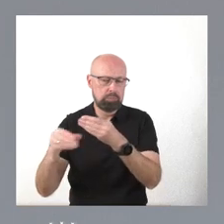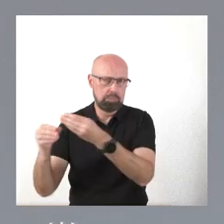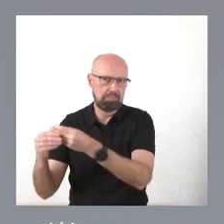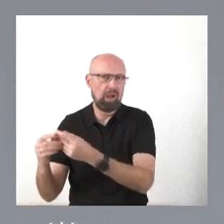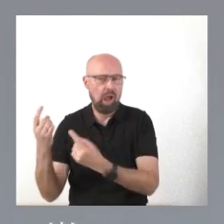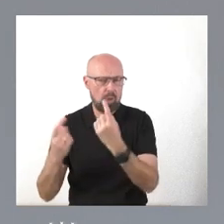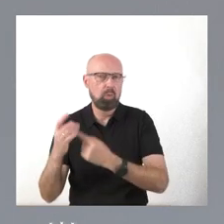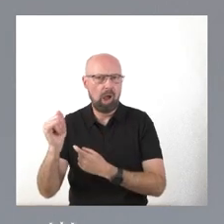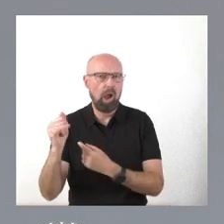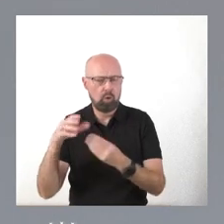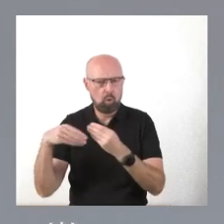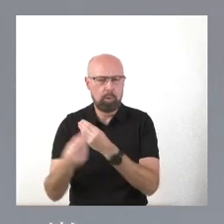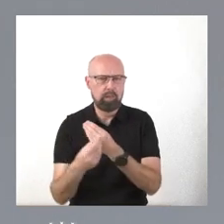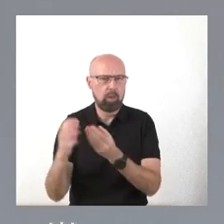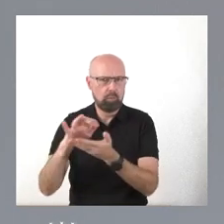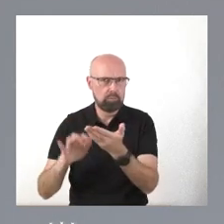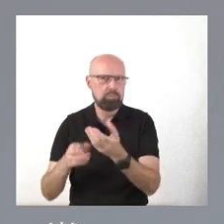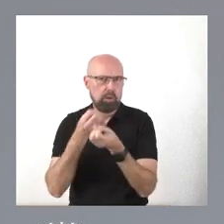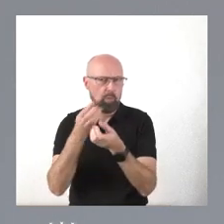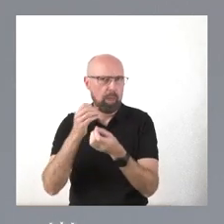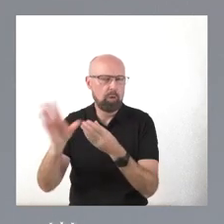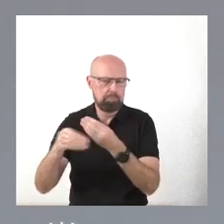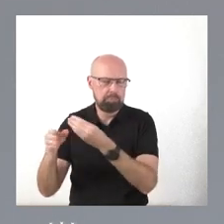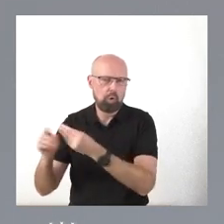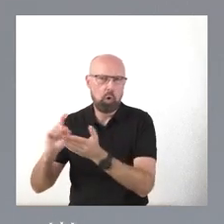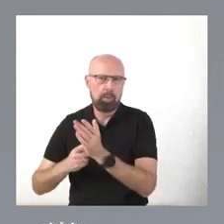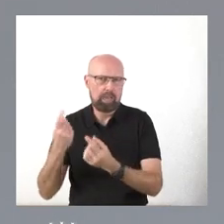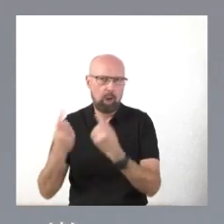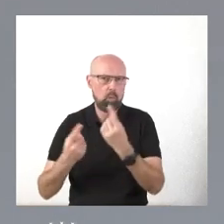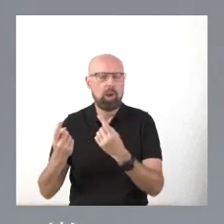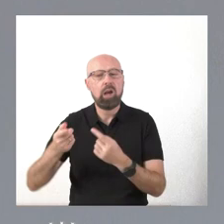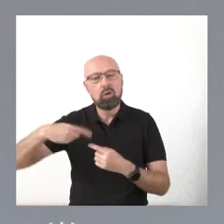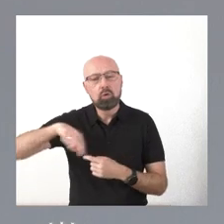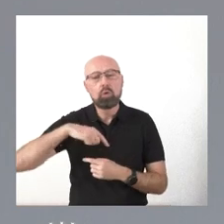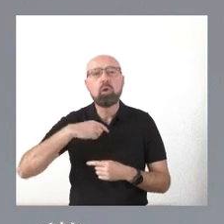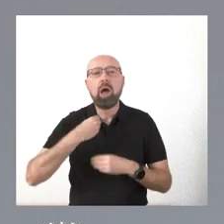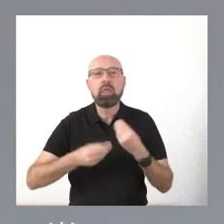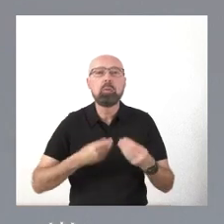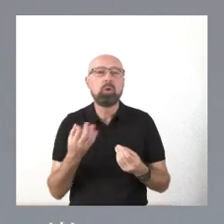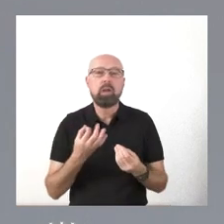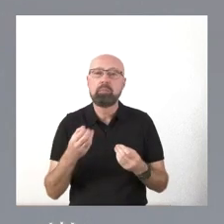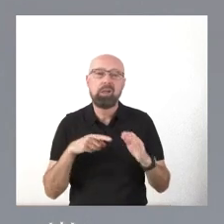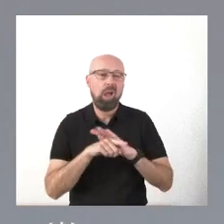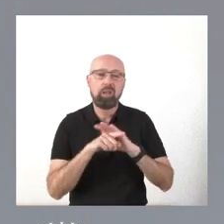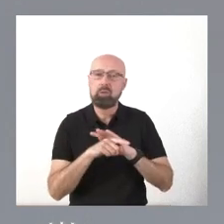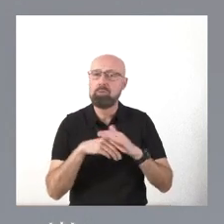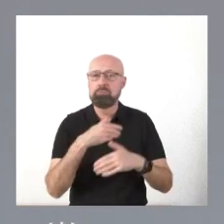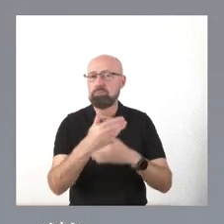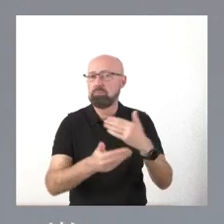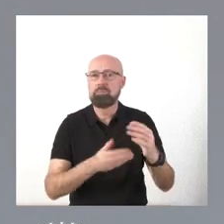muy bien documentadas. Y nosotros vamos a seguir con los trámites, con